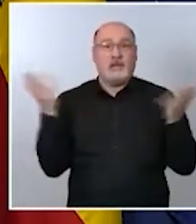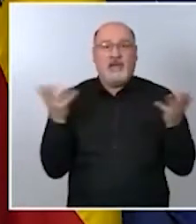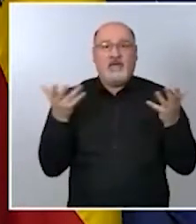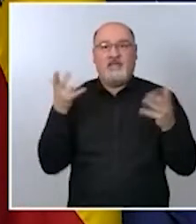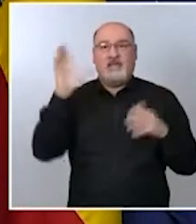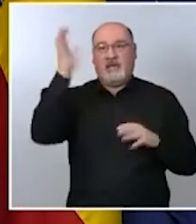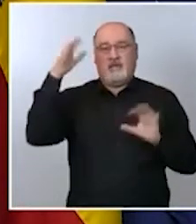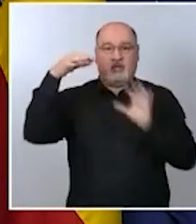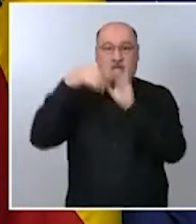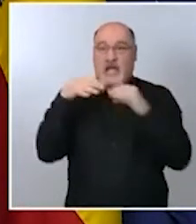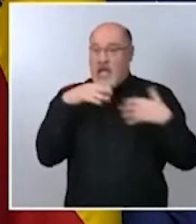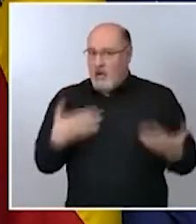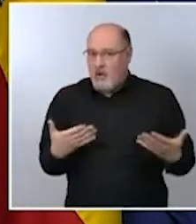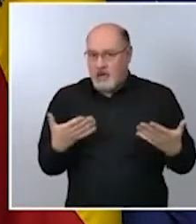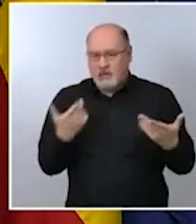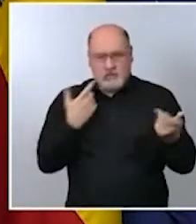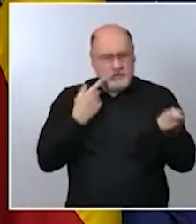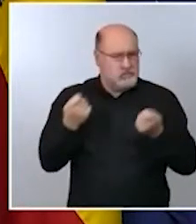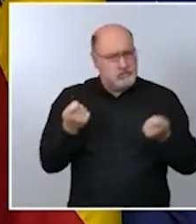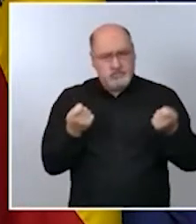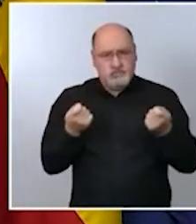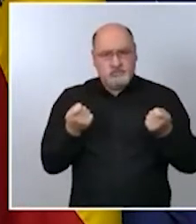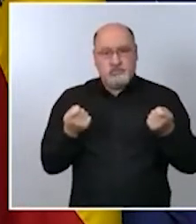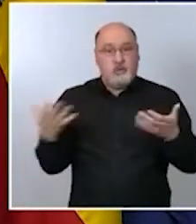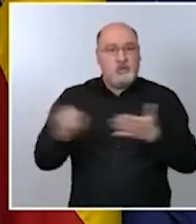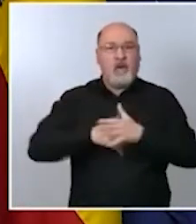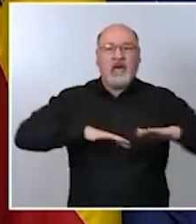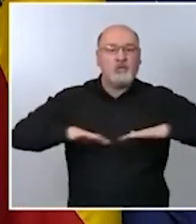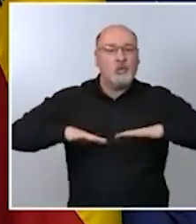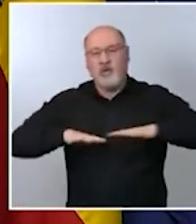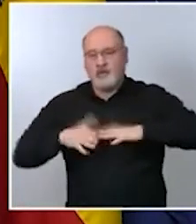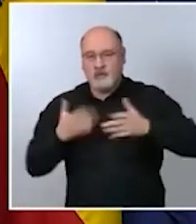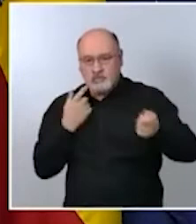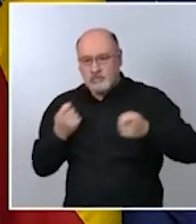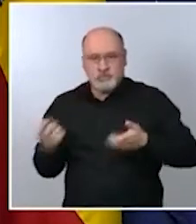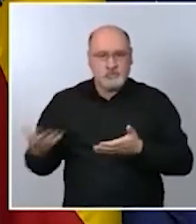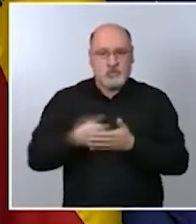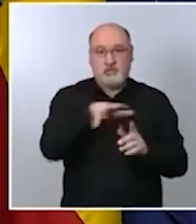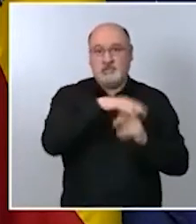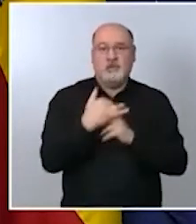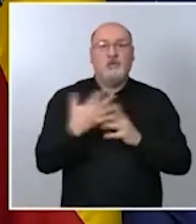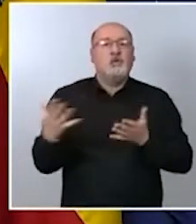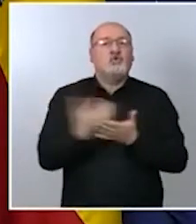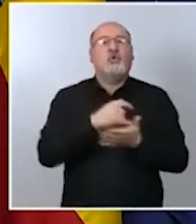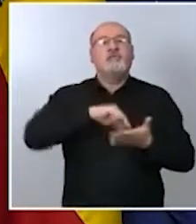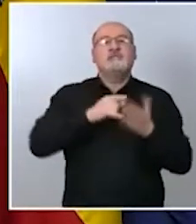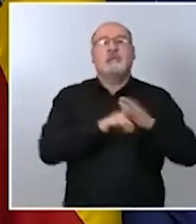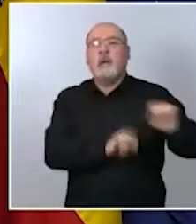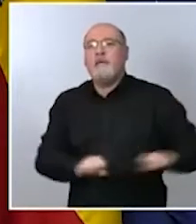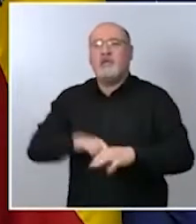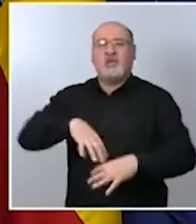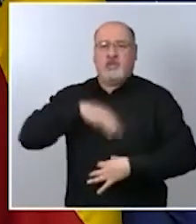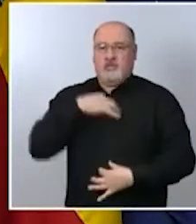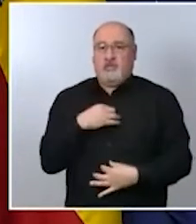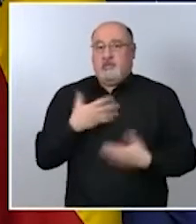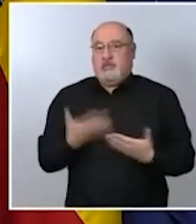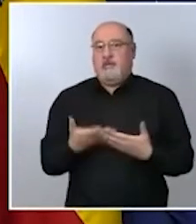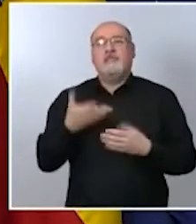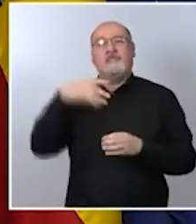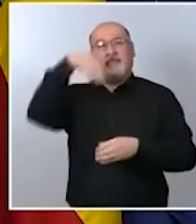en plena actuación de todo lo que es el sistema de protección civil y en los términos de emergencia